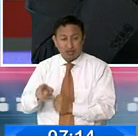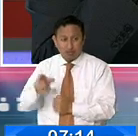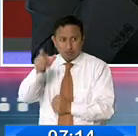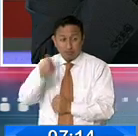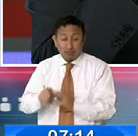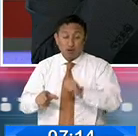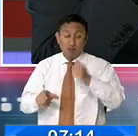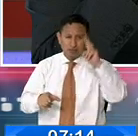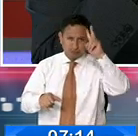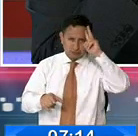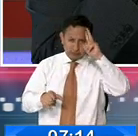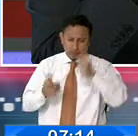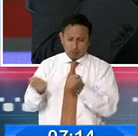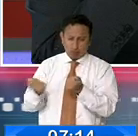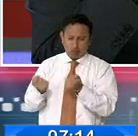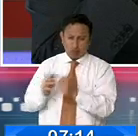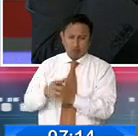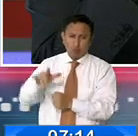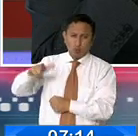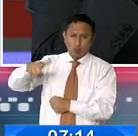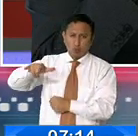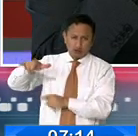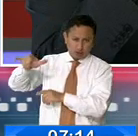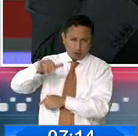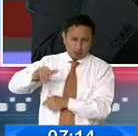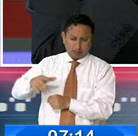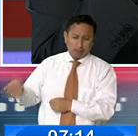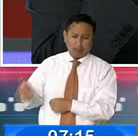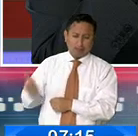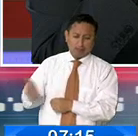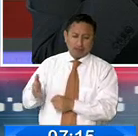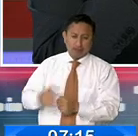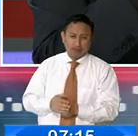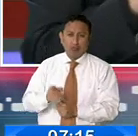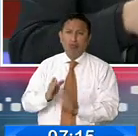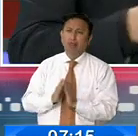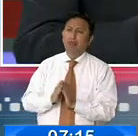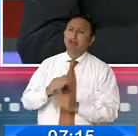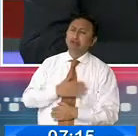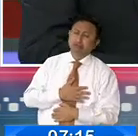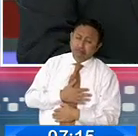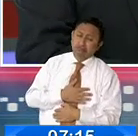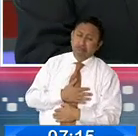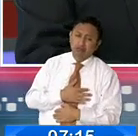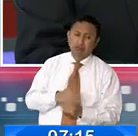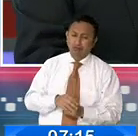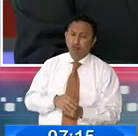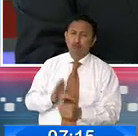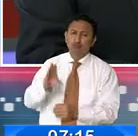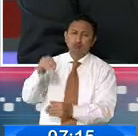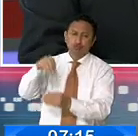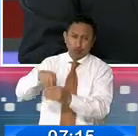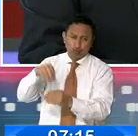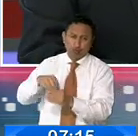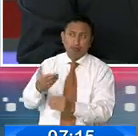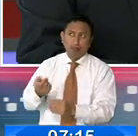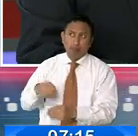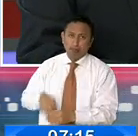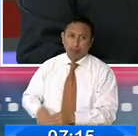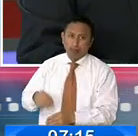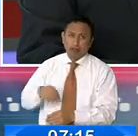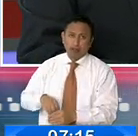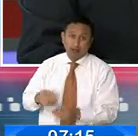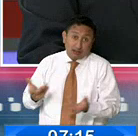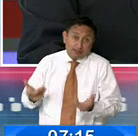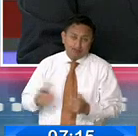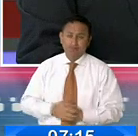por otras personas para generar esta sensación de compasión en las personas para pedir mendicidad en la calle.